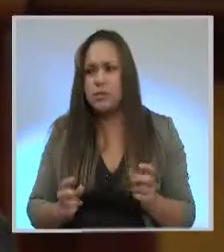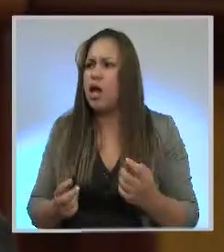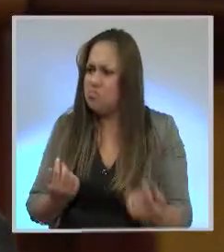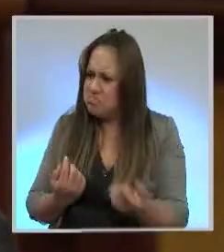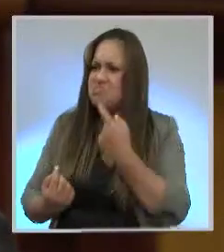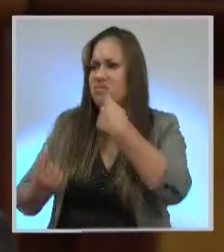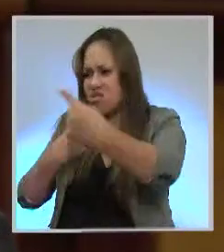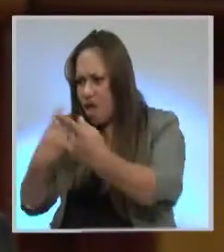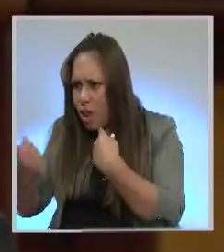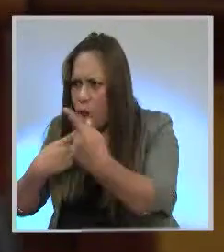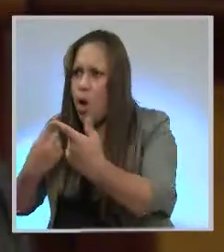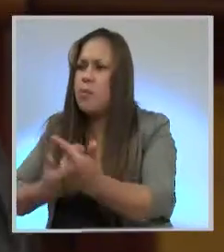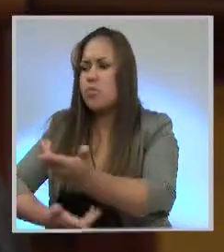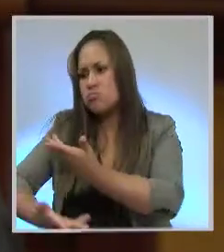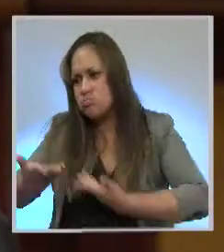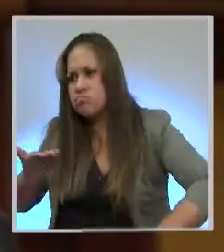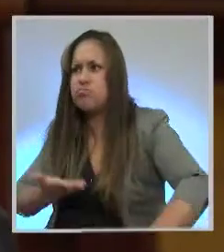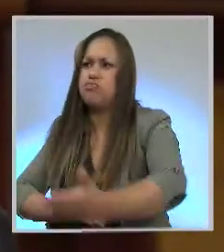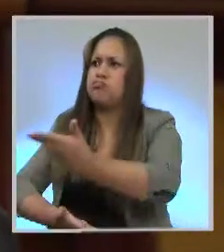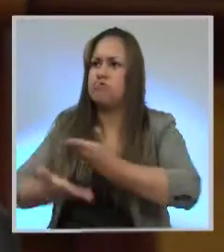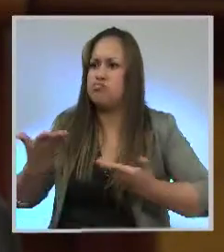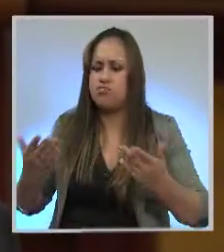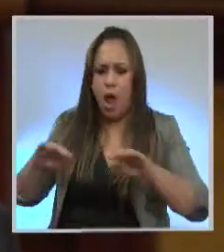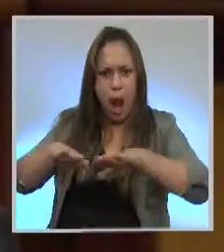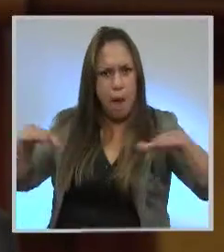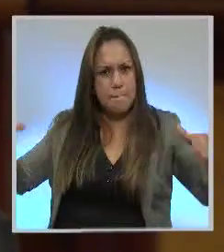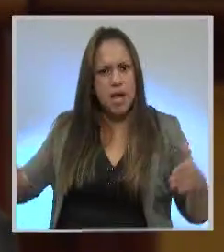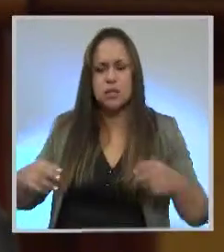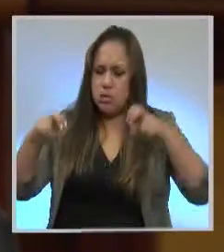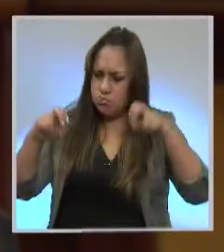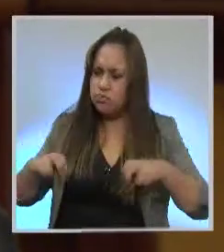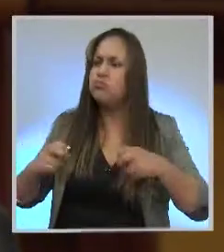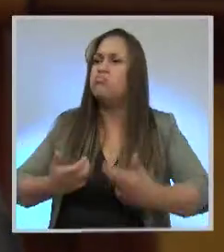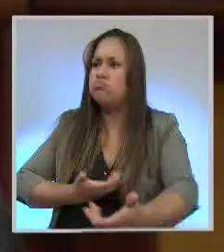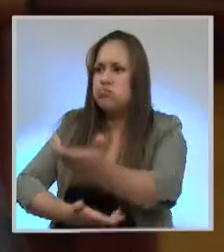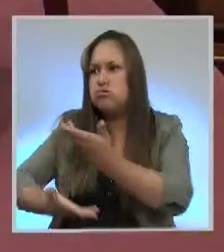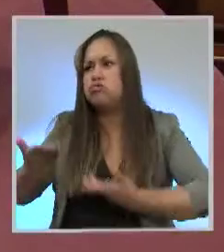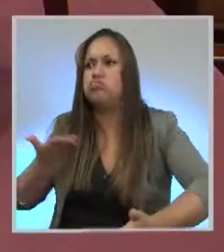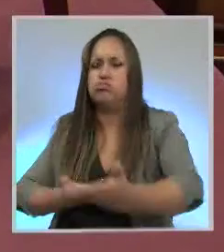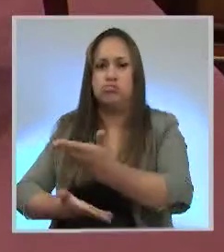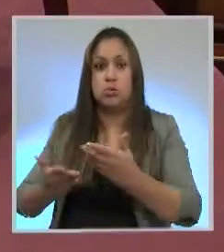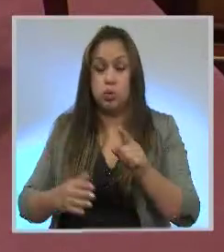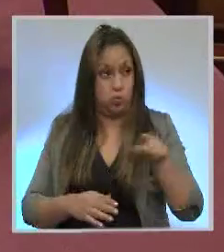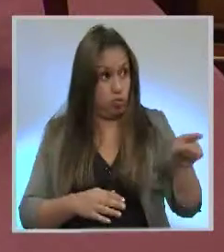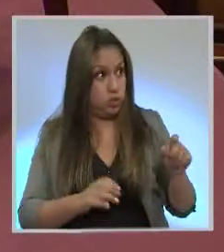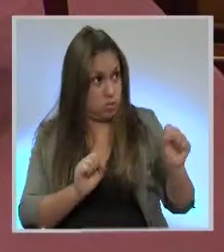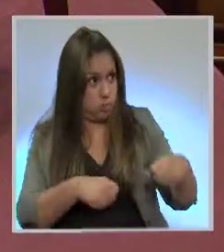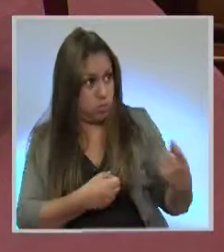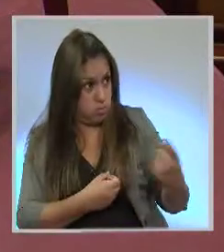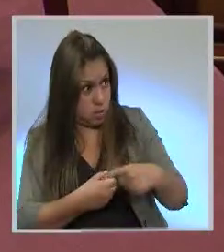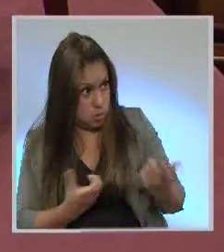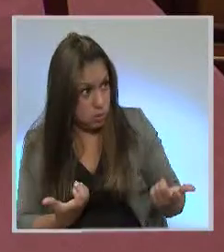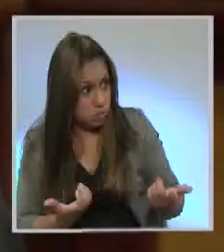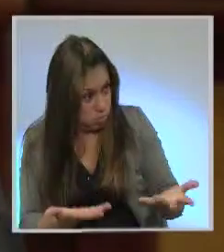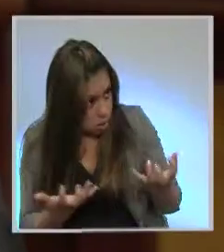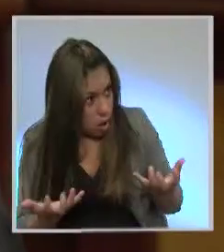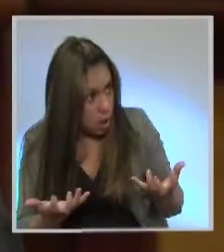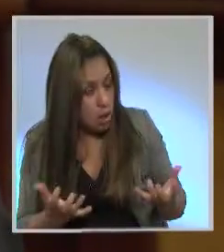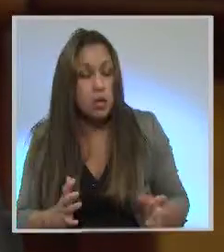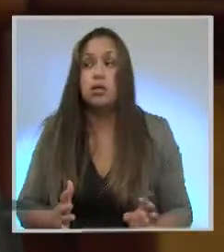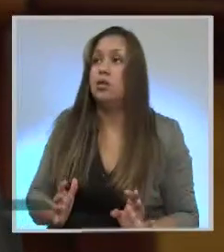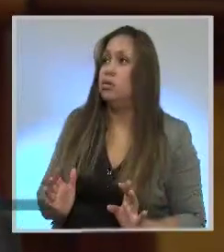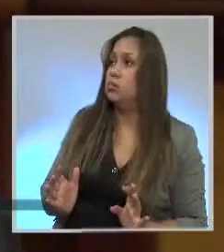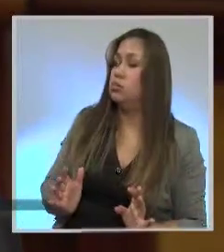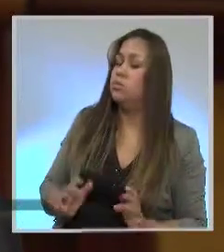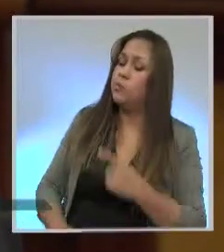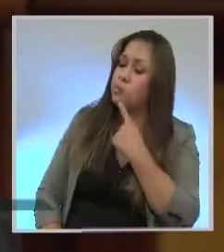pero dialoguemos sobre todos estos temas, pongámoslos sobre la mesa. Pero ahí ustedes están dispuestos en participar asambleísta. Si es que se topan todos los temas